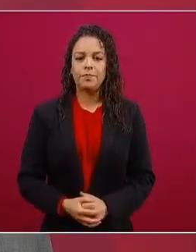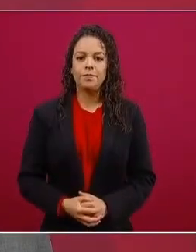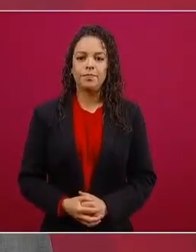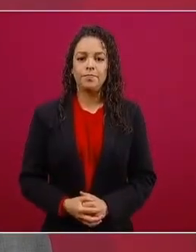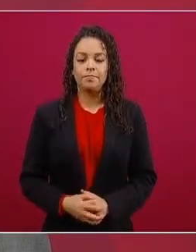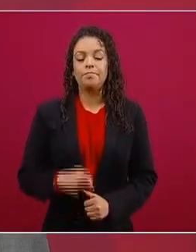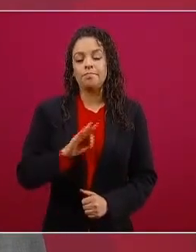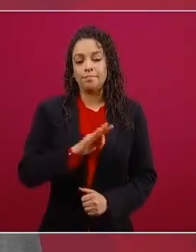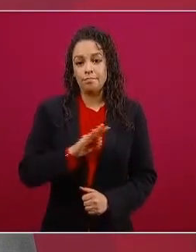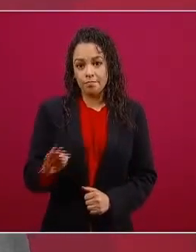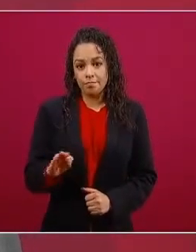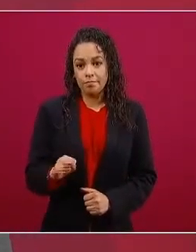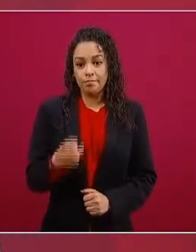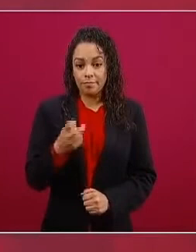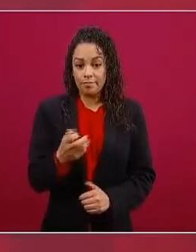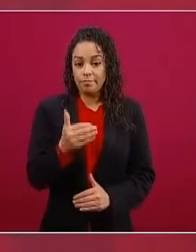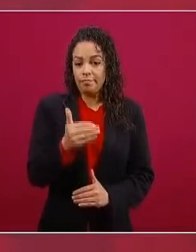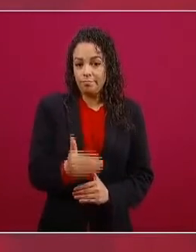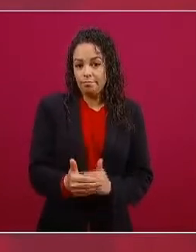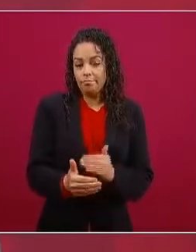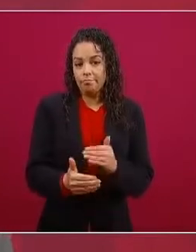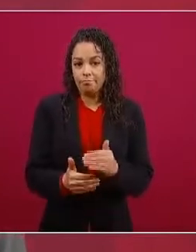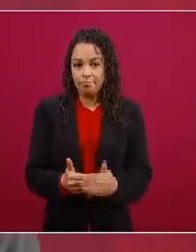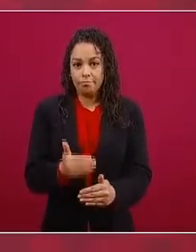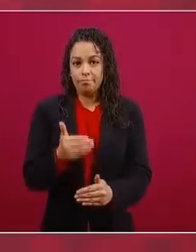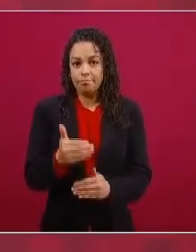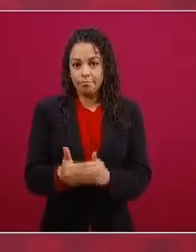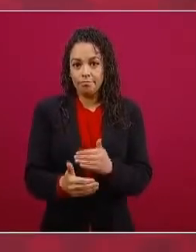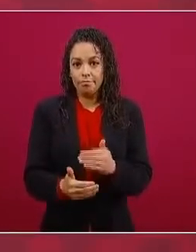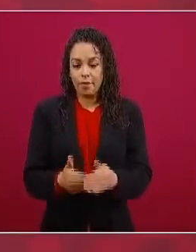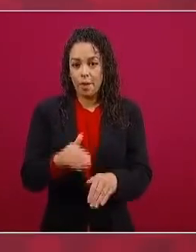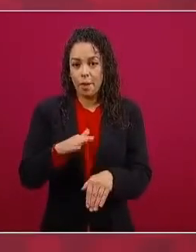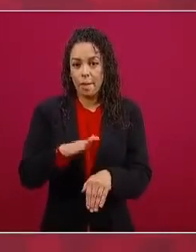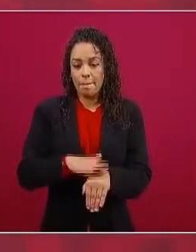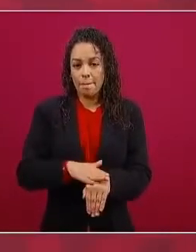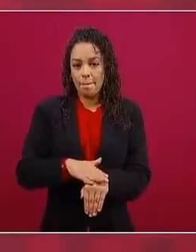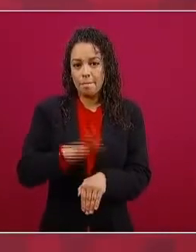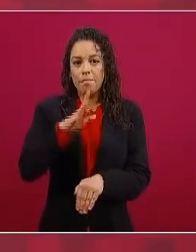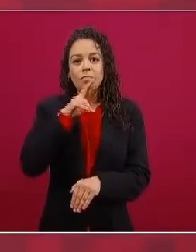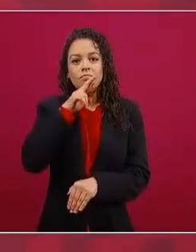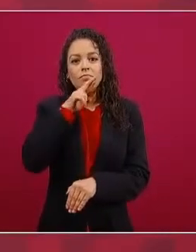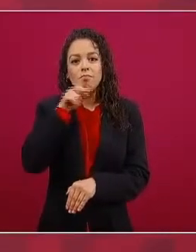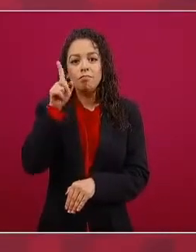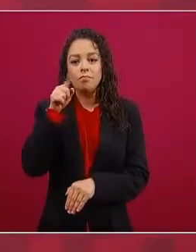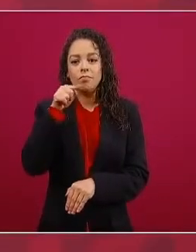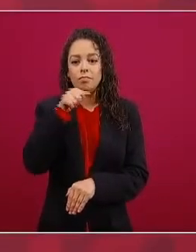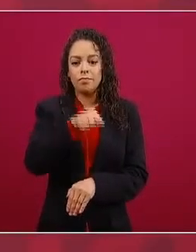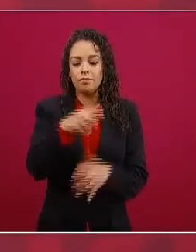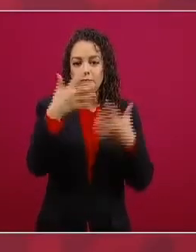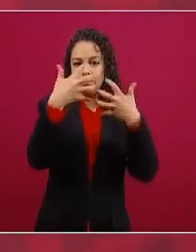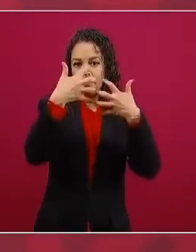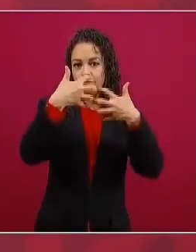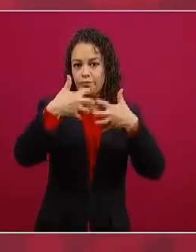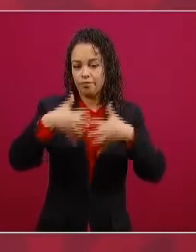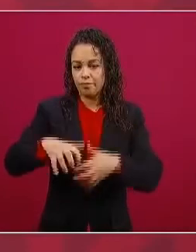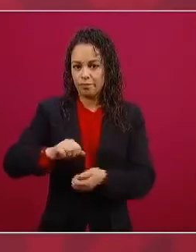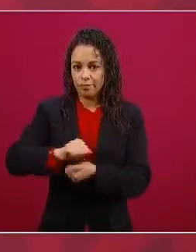avanzando en el volumen de refinación de las plantas.